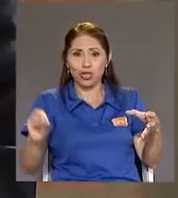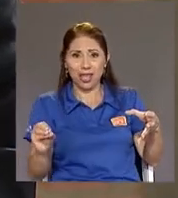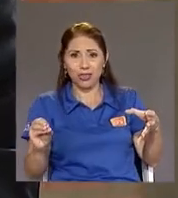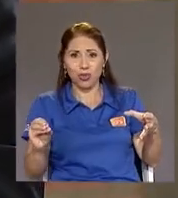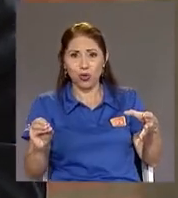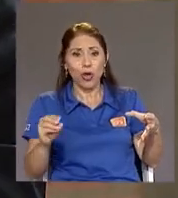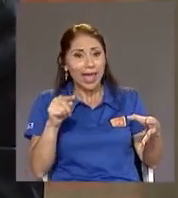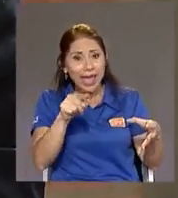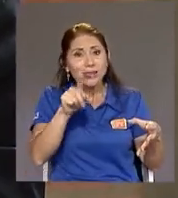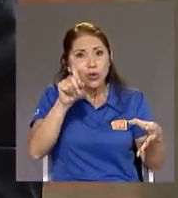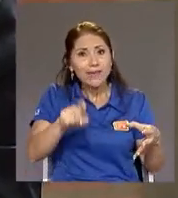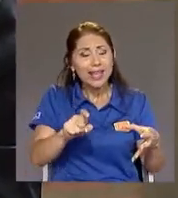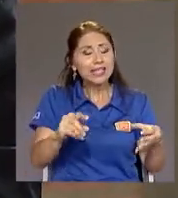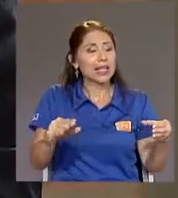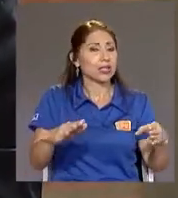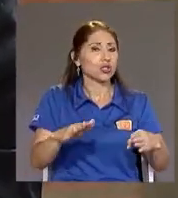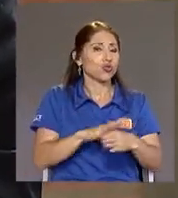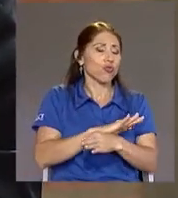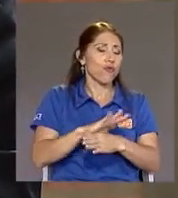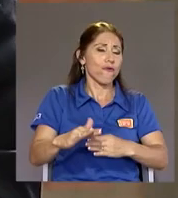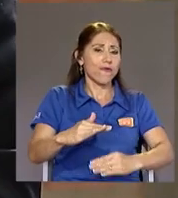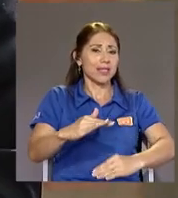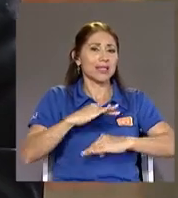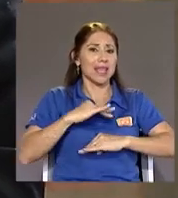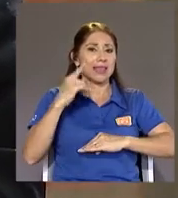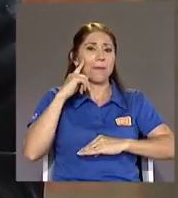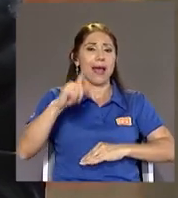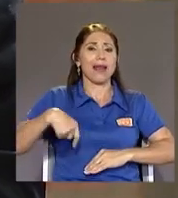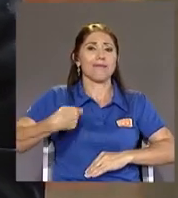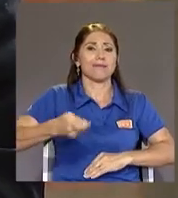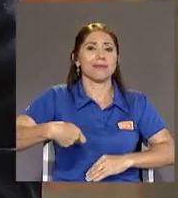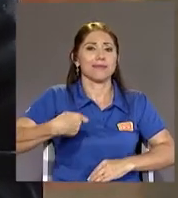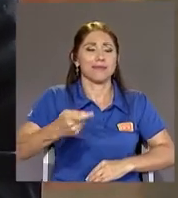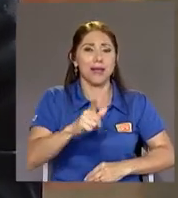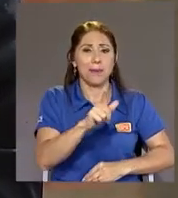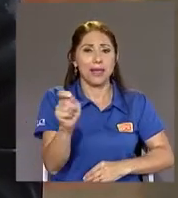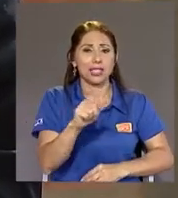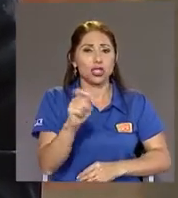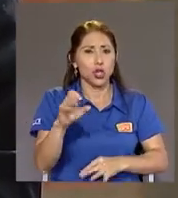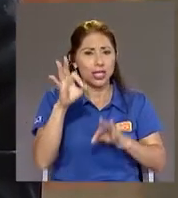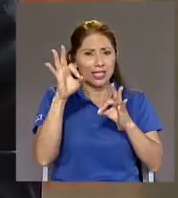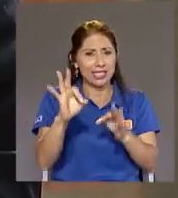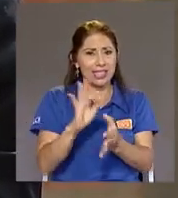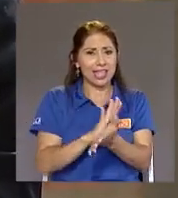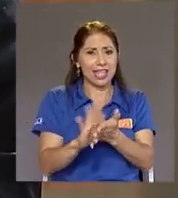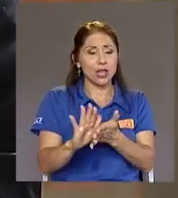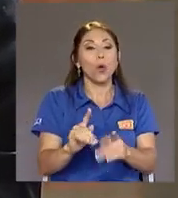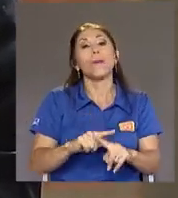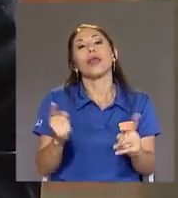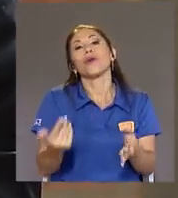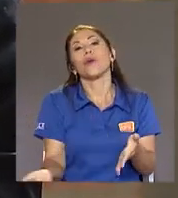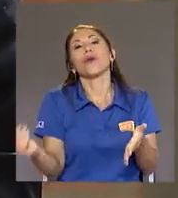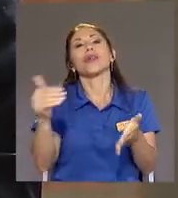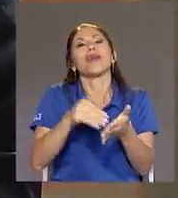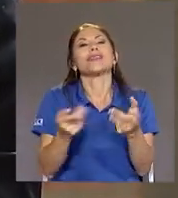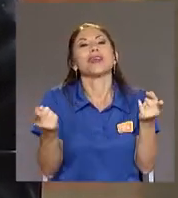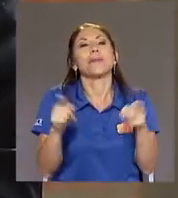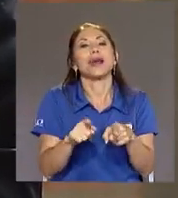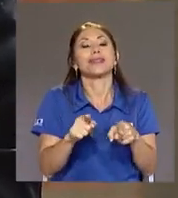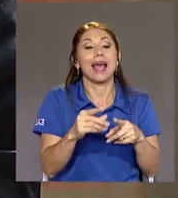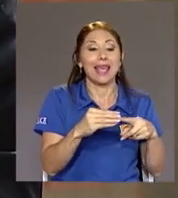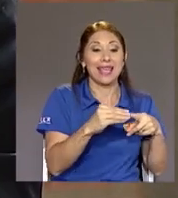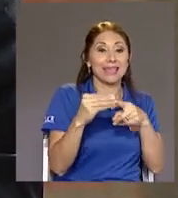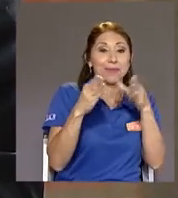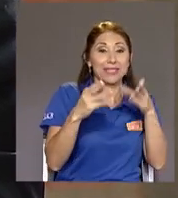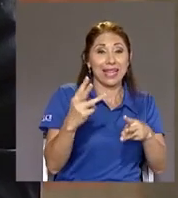suficiente Para dar Un sistema De pensiones Digno Pero De nuevo Actuarios De la Universidad De Costa Rica Estimaron